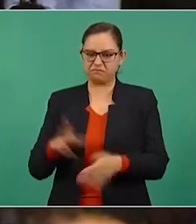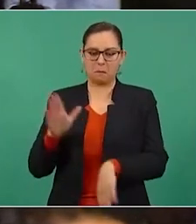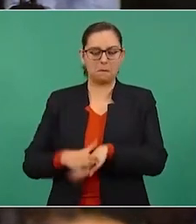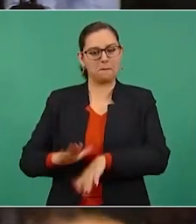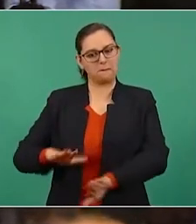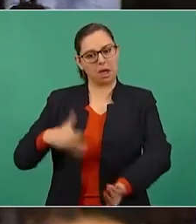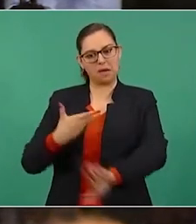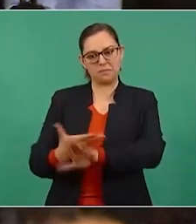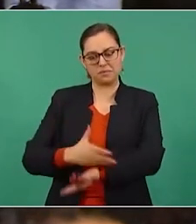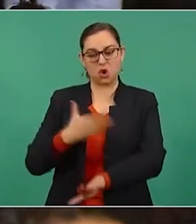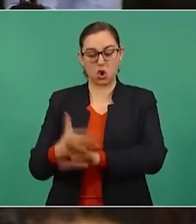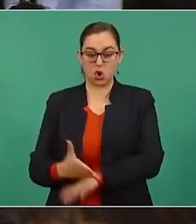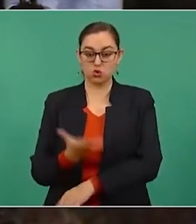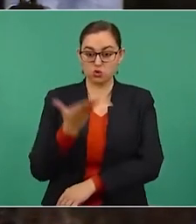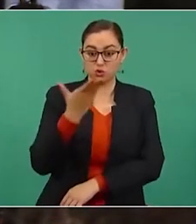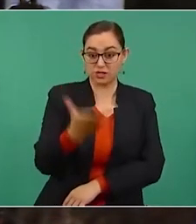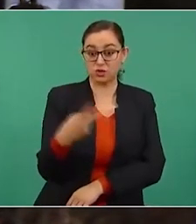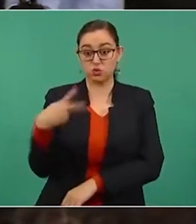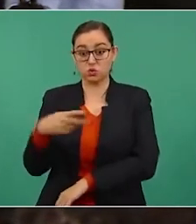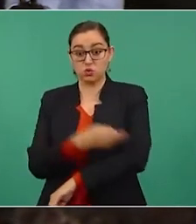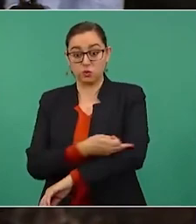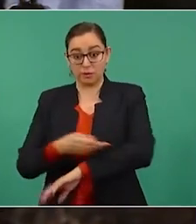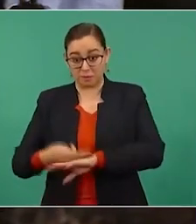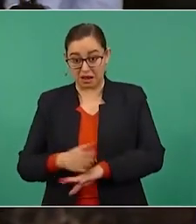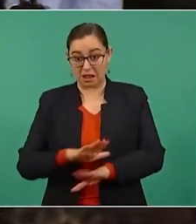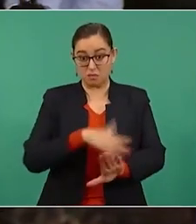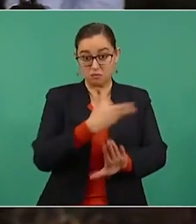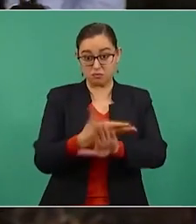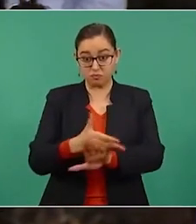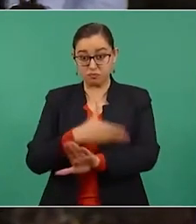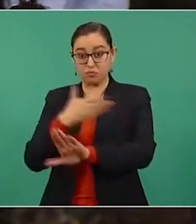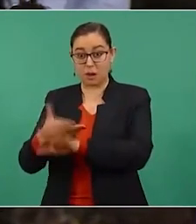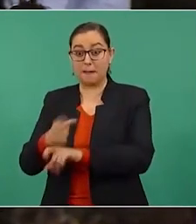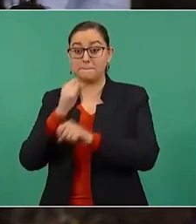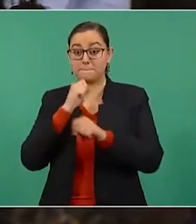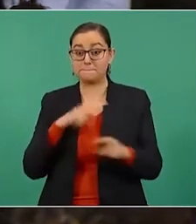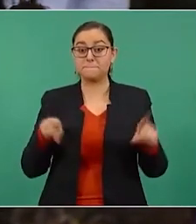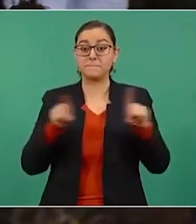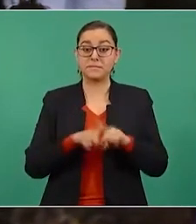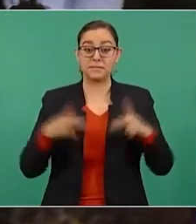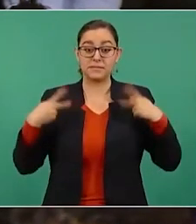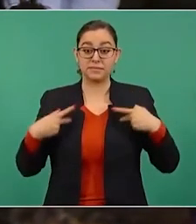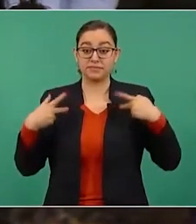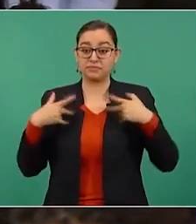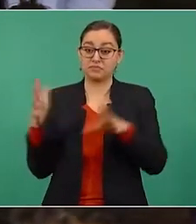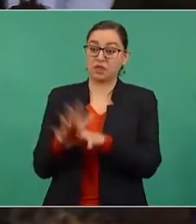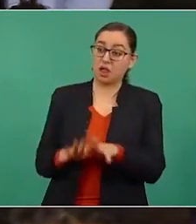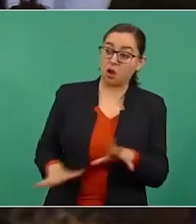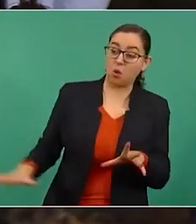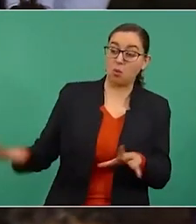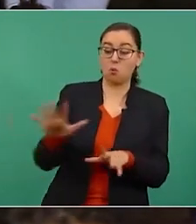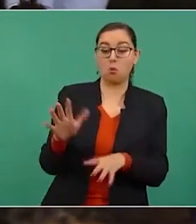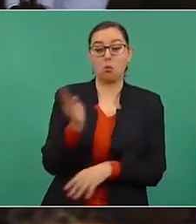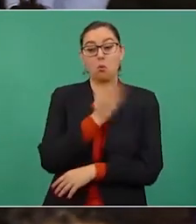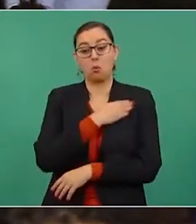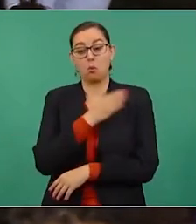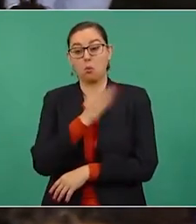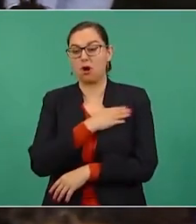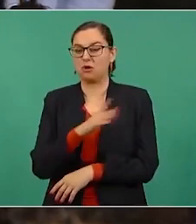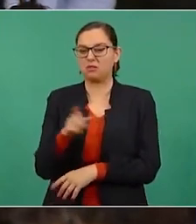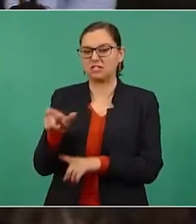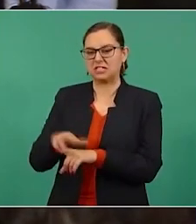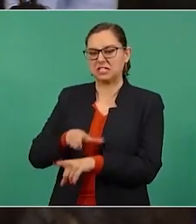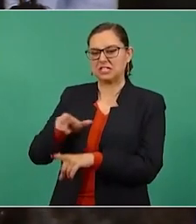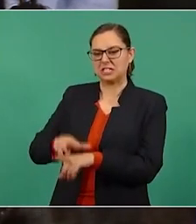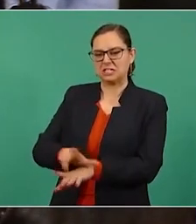contra su familia y, peor aún, contra el pueblo bueno, le dicen burlonamente al grueso de la